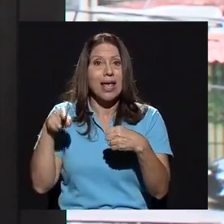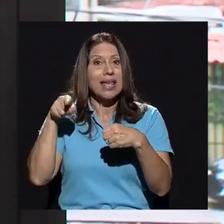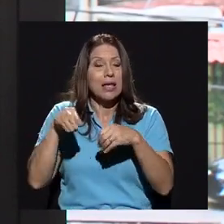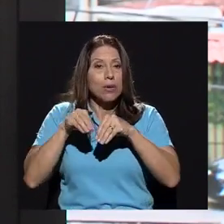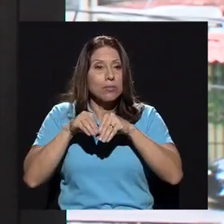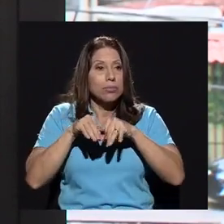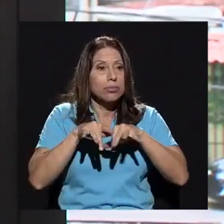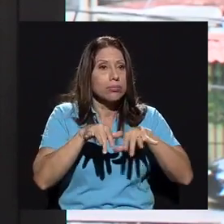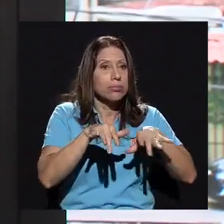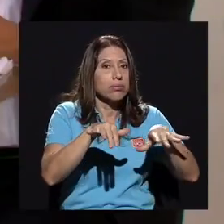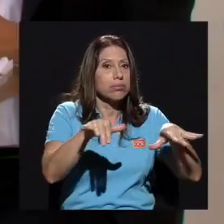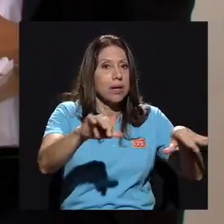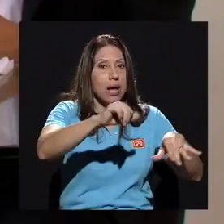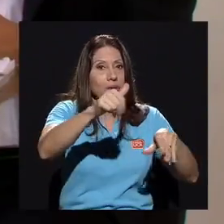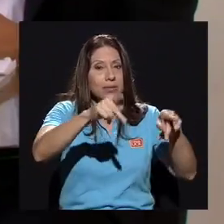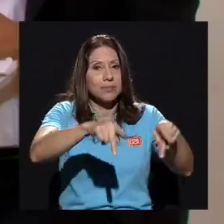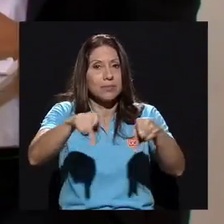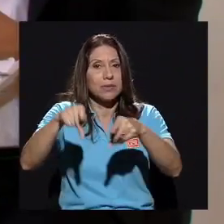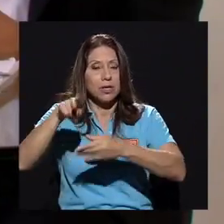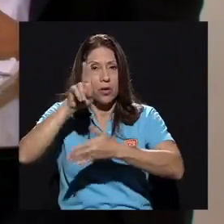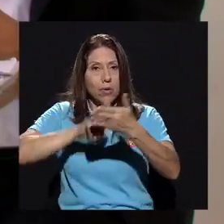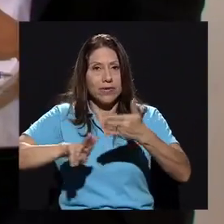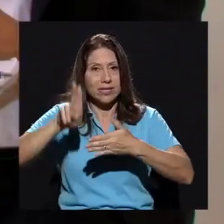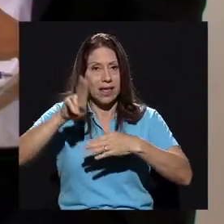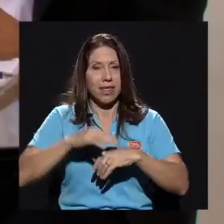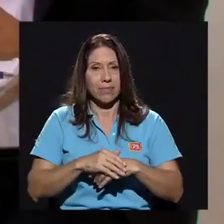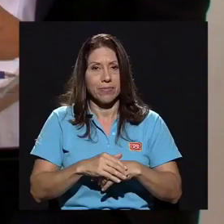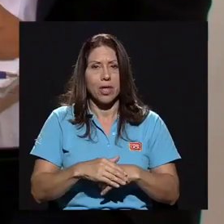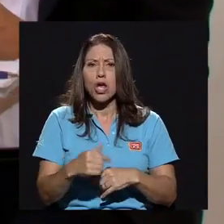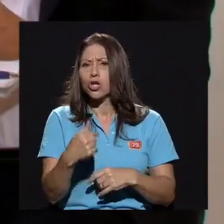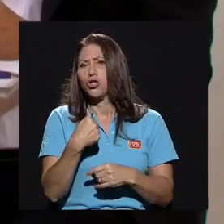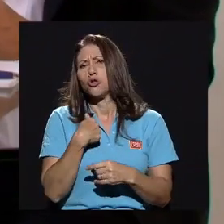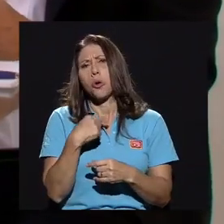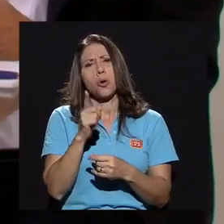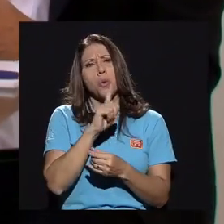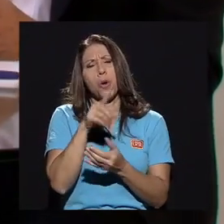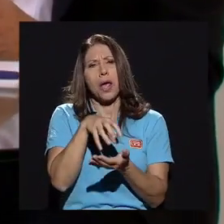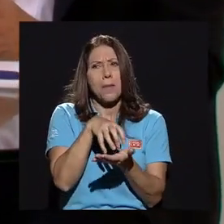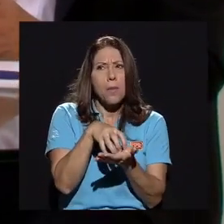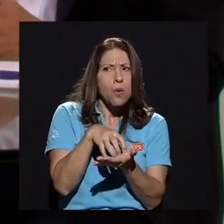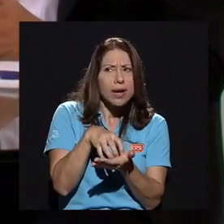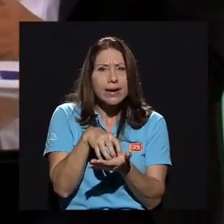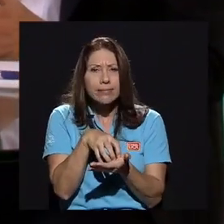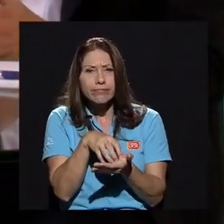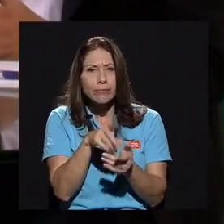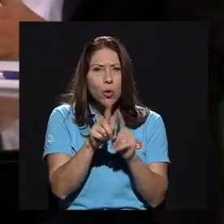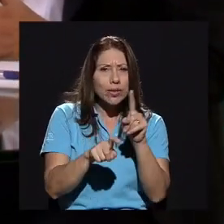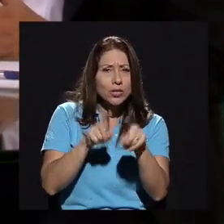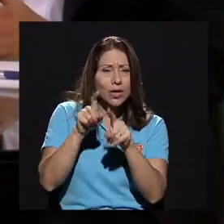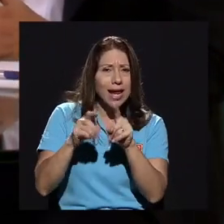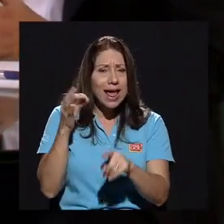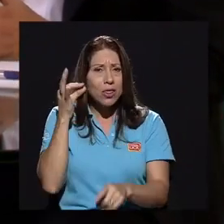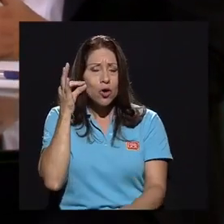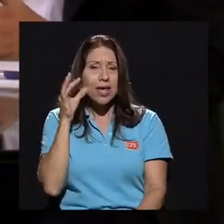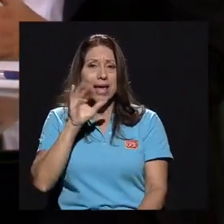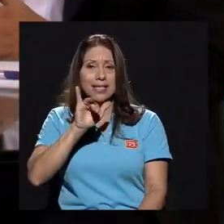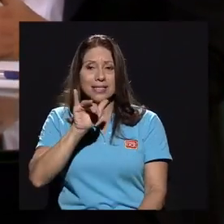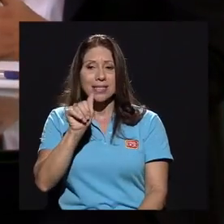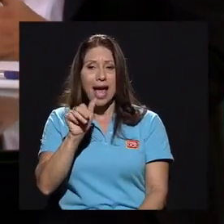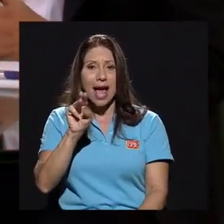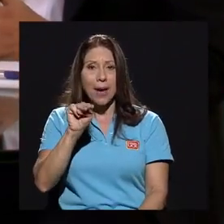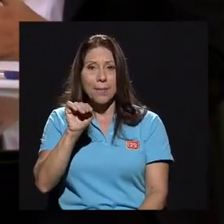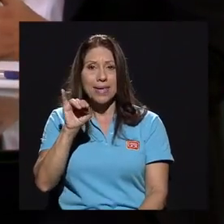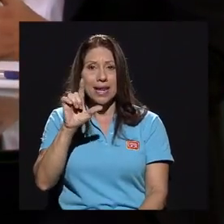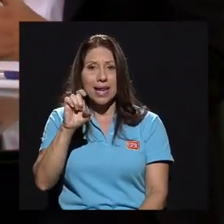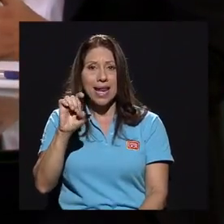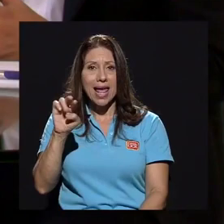resto de la universidad. Yo no voy a poner a cuestionar a doña Yamilet si lo